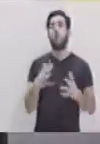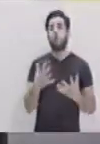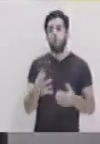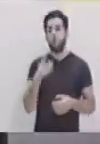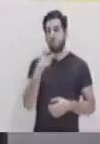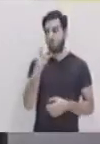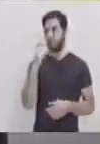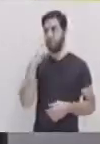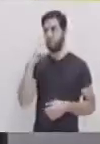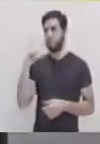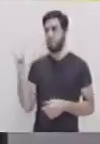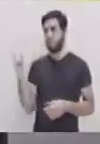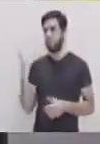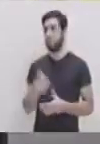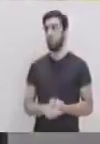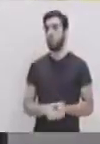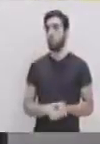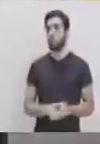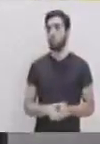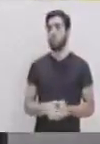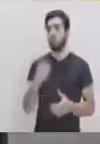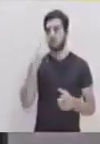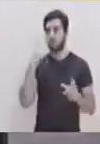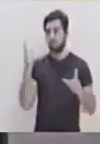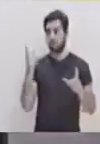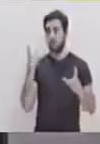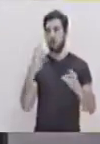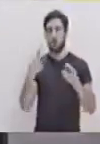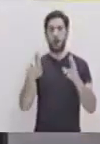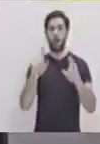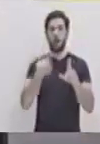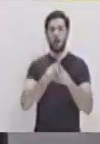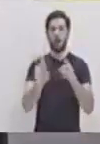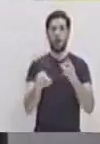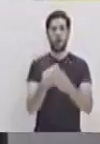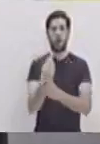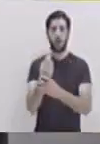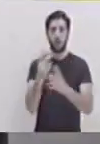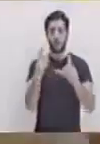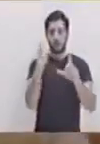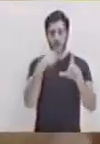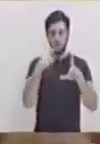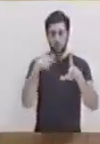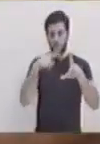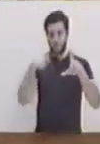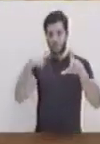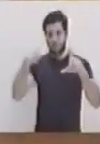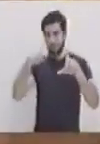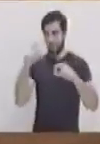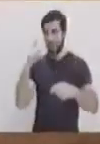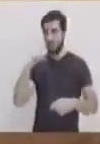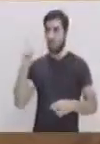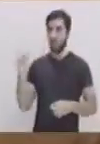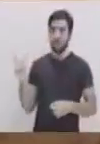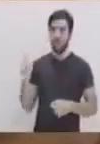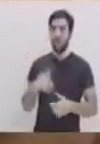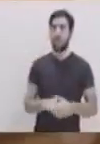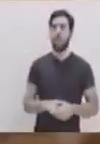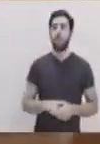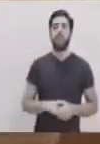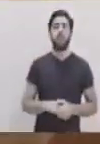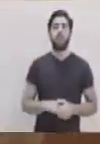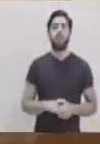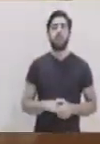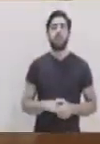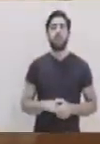con ello obtengo un rosetón el cual me va a